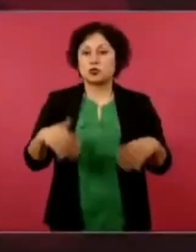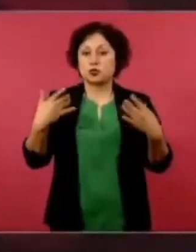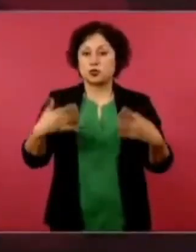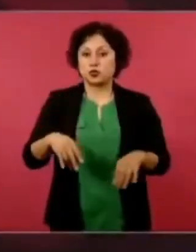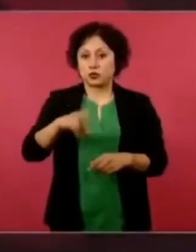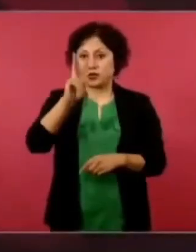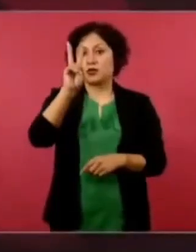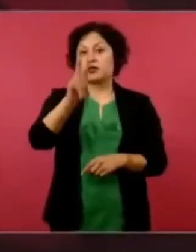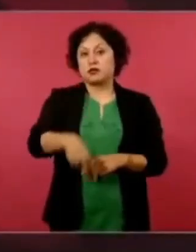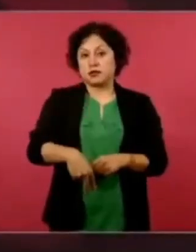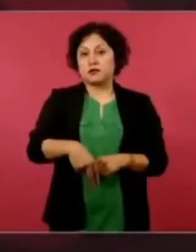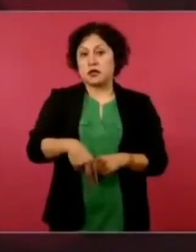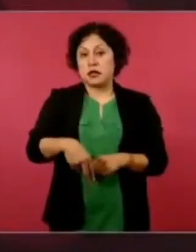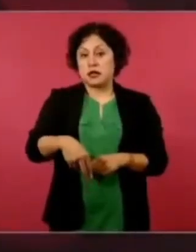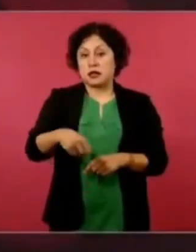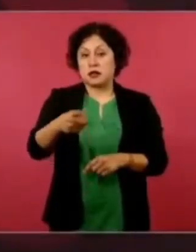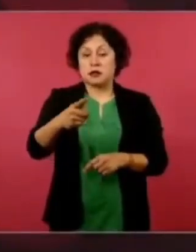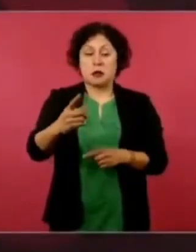se nos vinieron con todo.